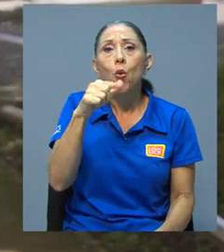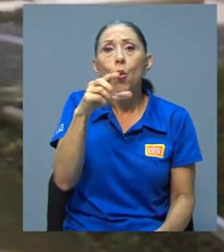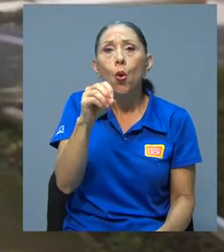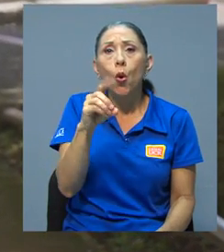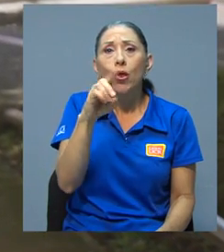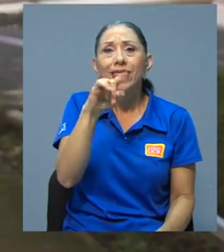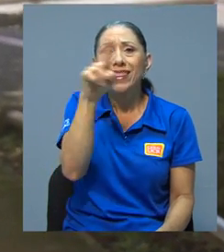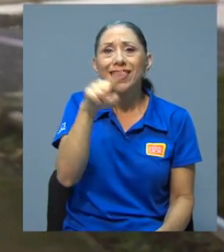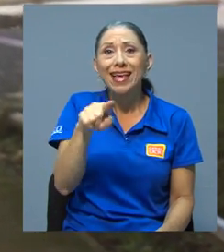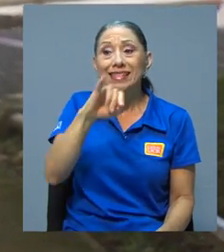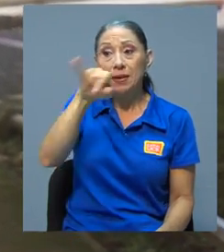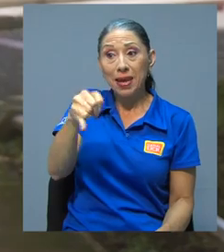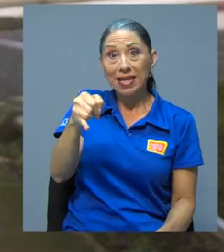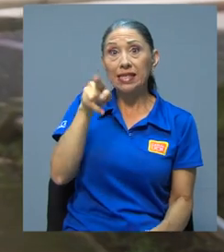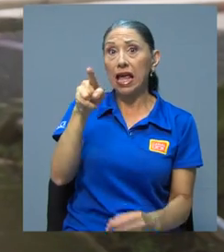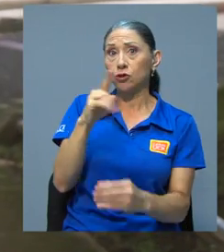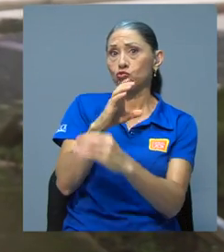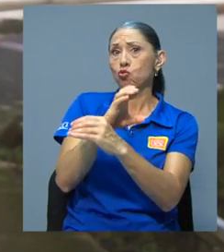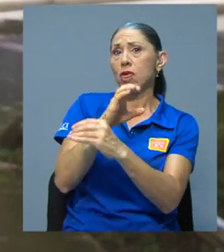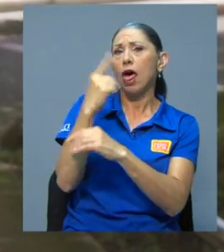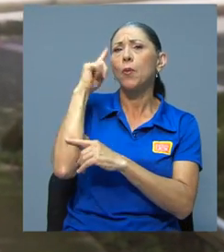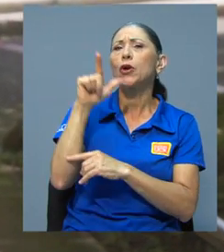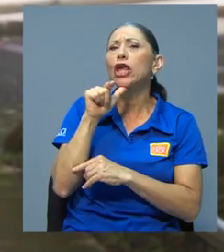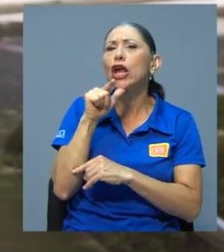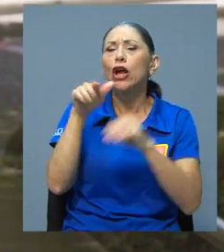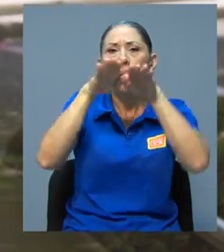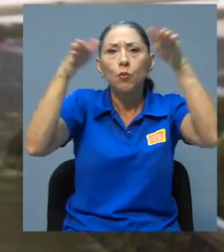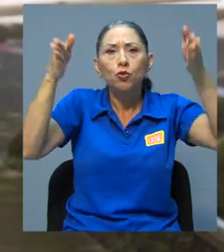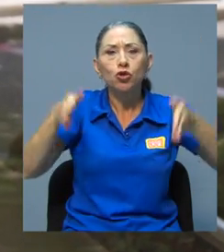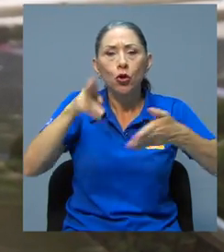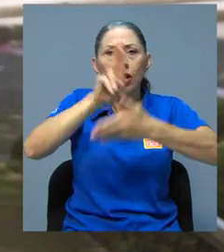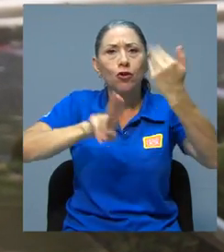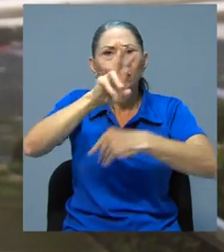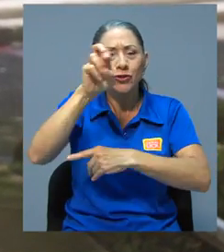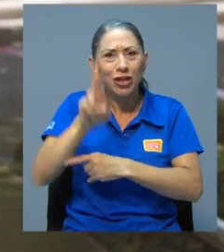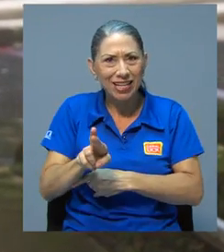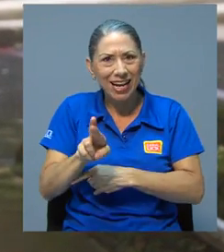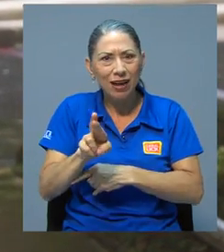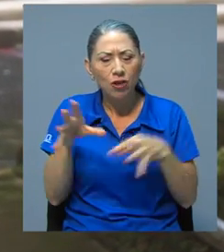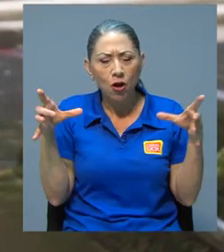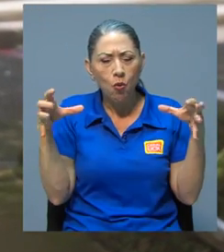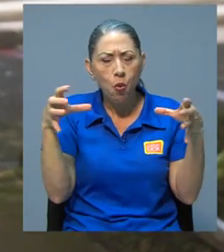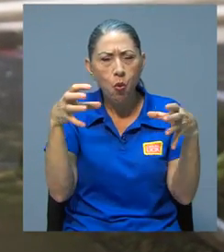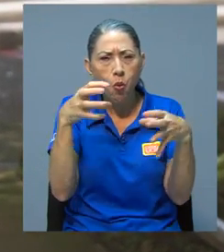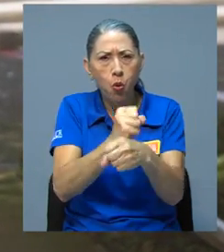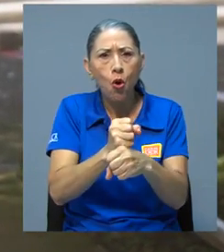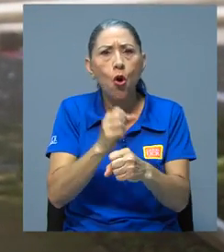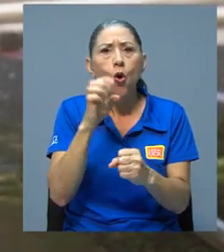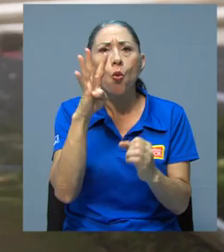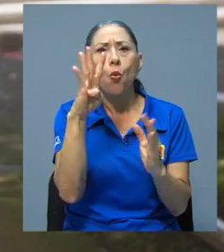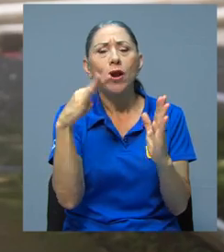Esta colección es custodiada por el Museo de la Universidad de Costa Rica y se encuentra conformada por 4